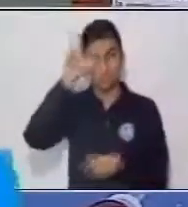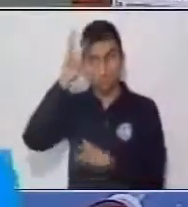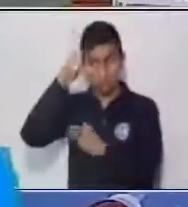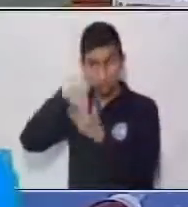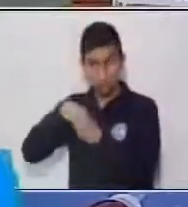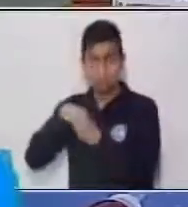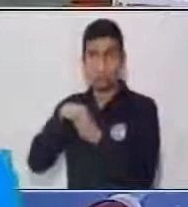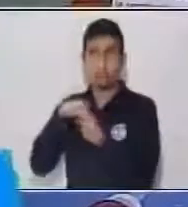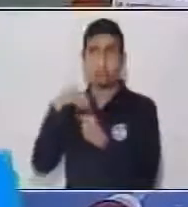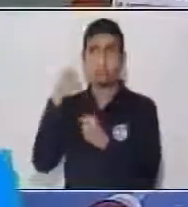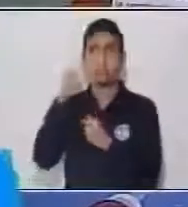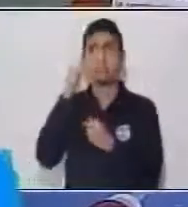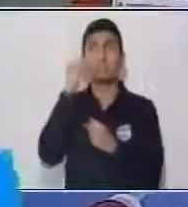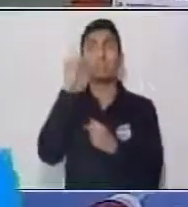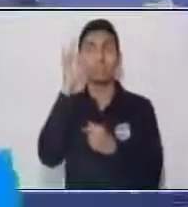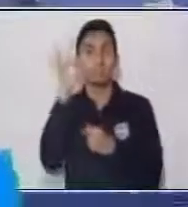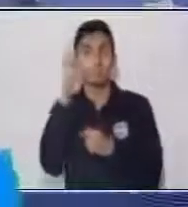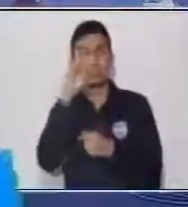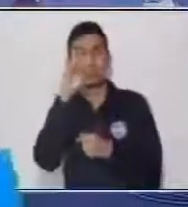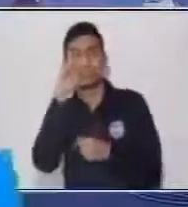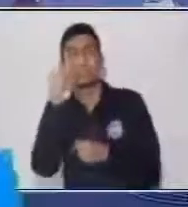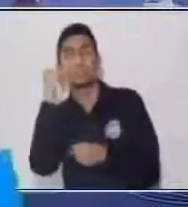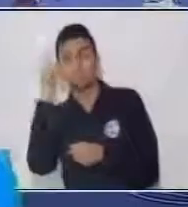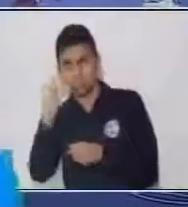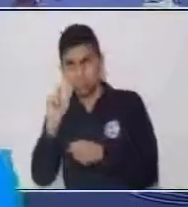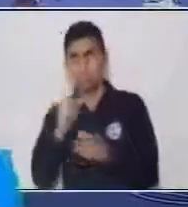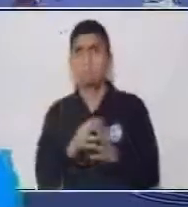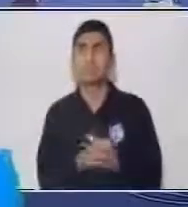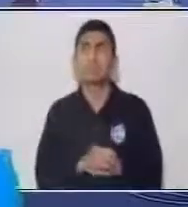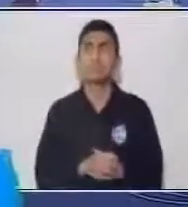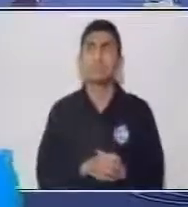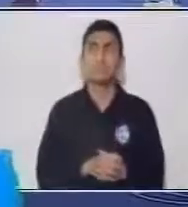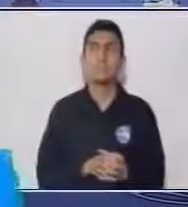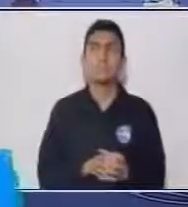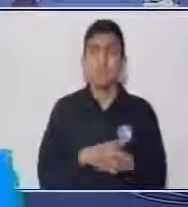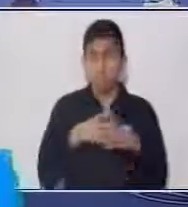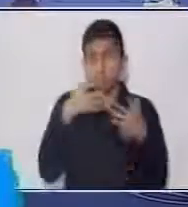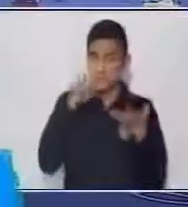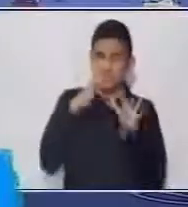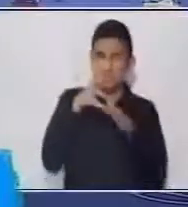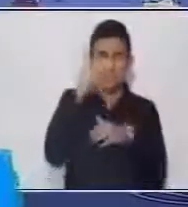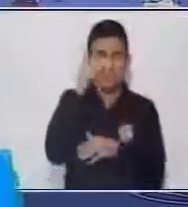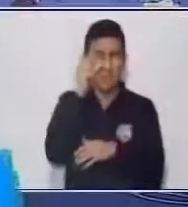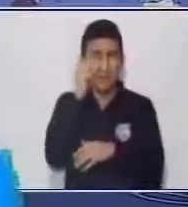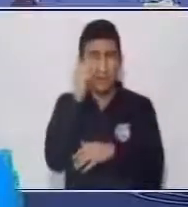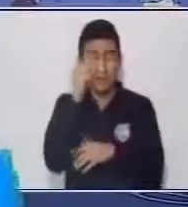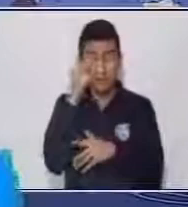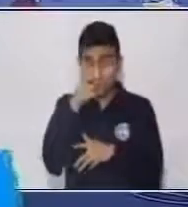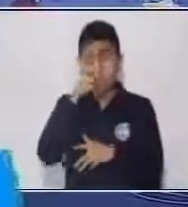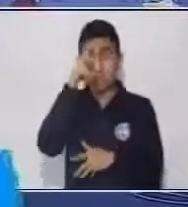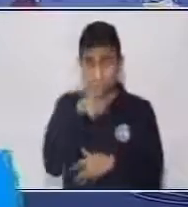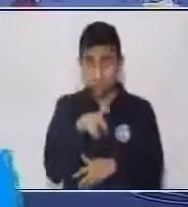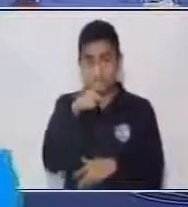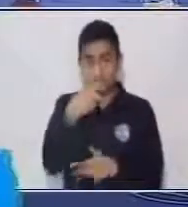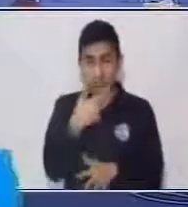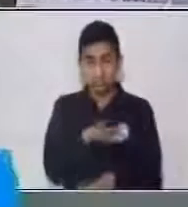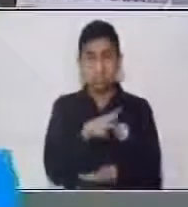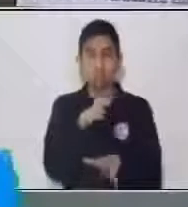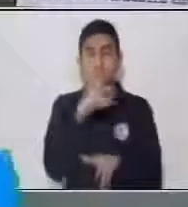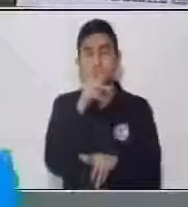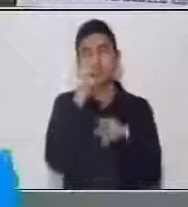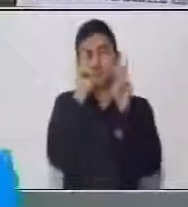como ácido úrico o creatinina. Como curiosidad, hay que destacar que en los animales